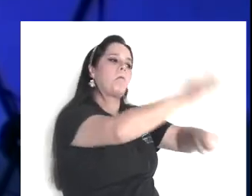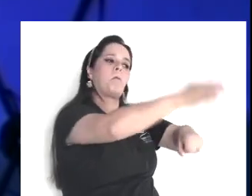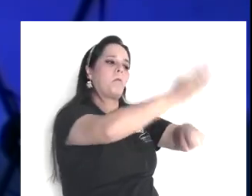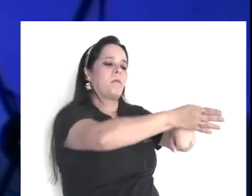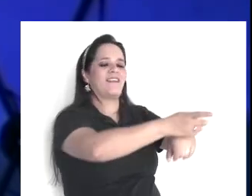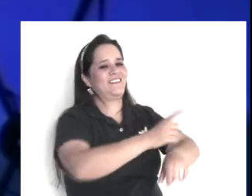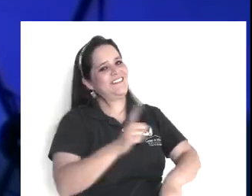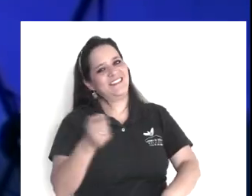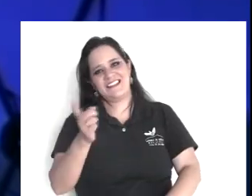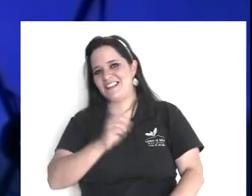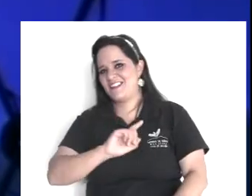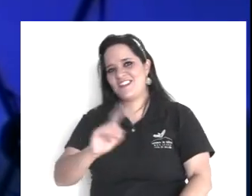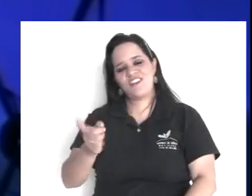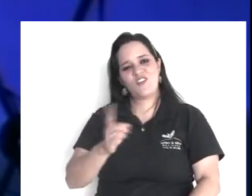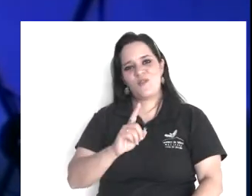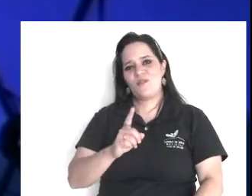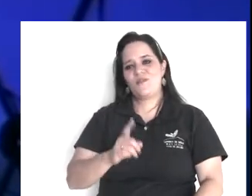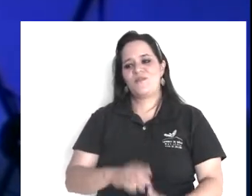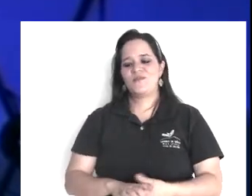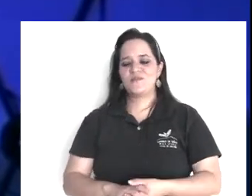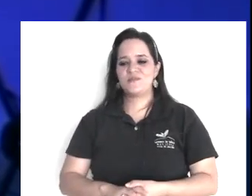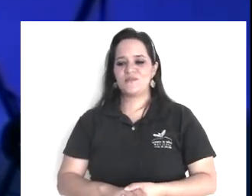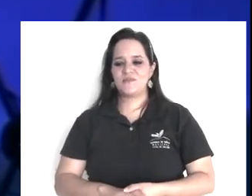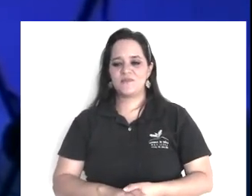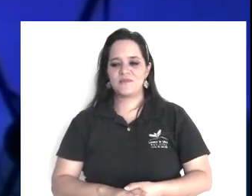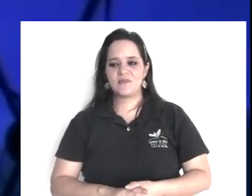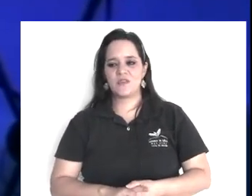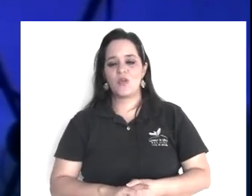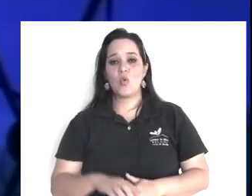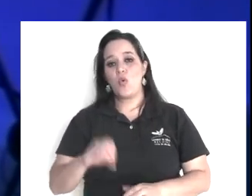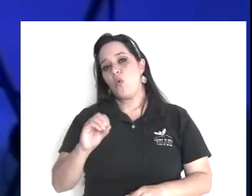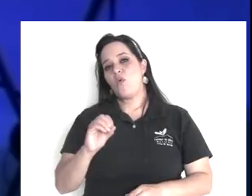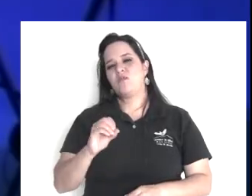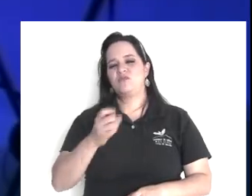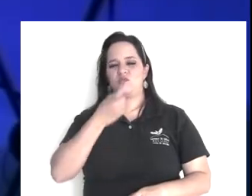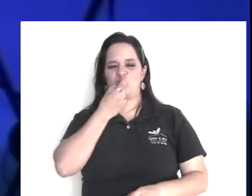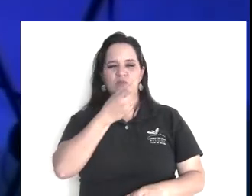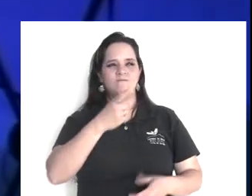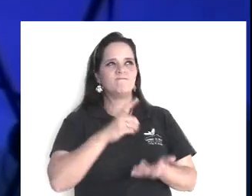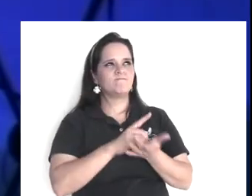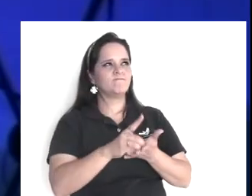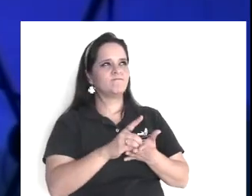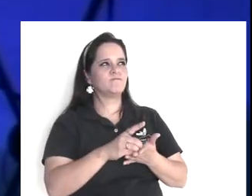pónganme atención, ni dará su sentencia, fundándose en rumores,